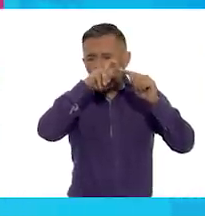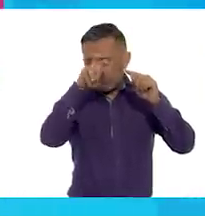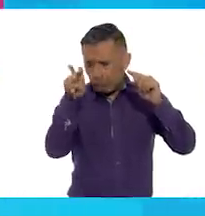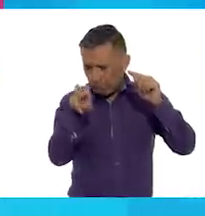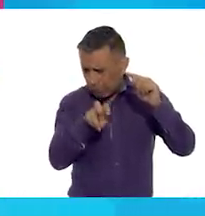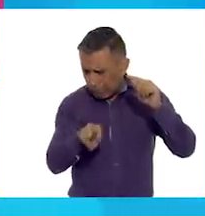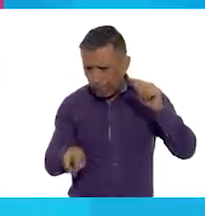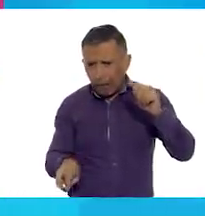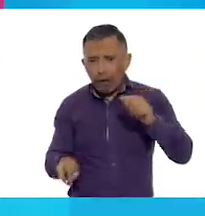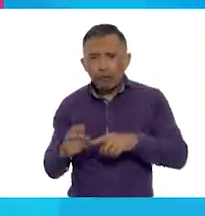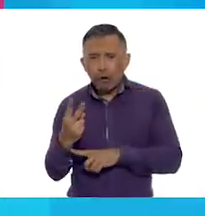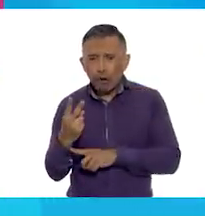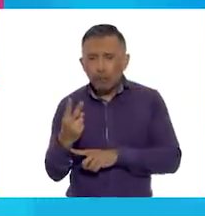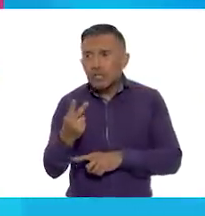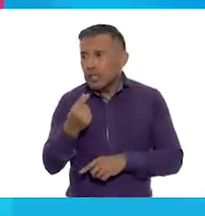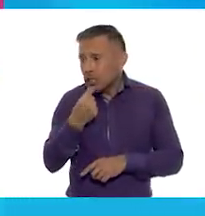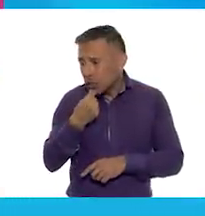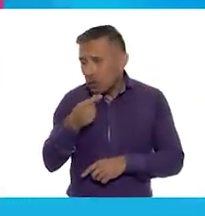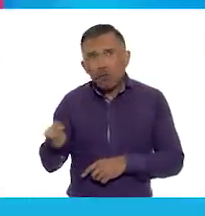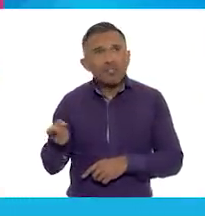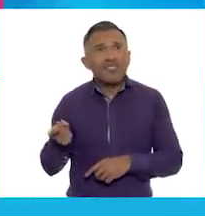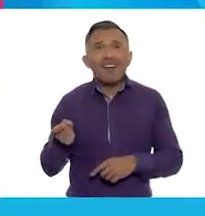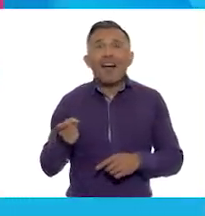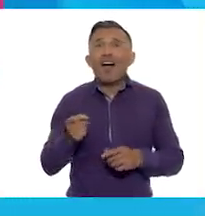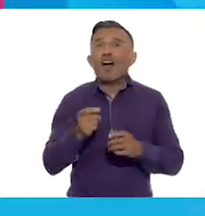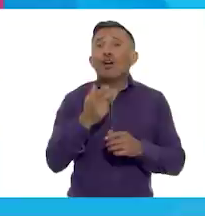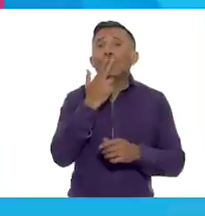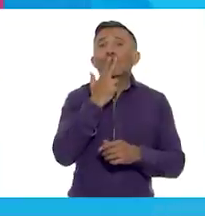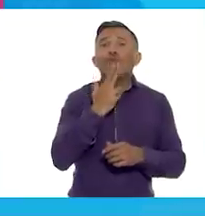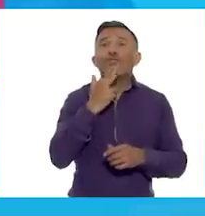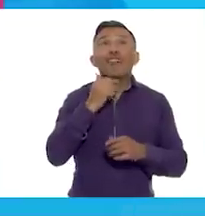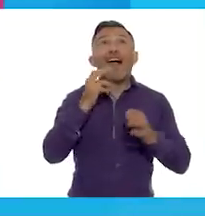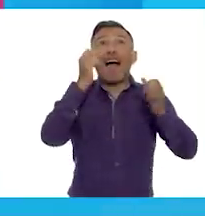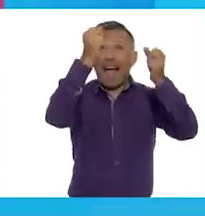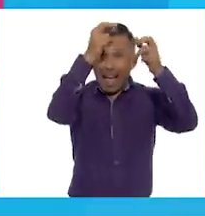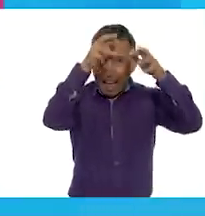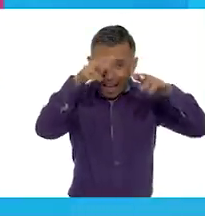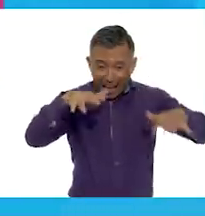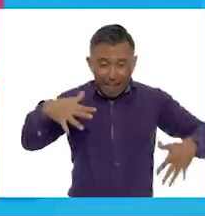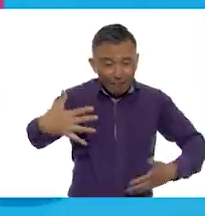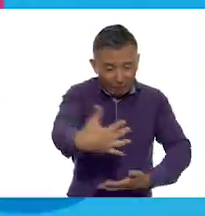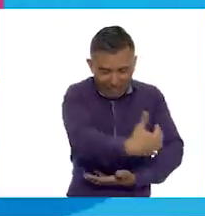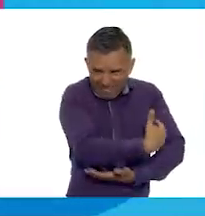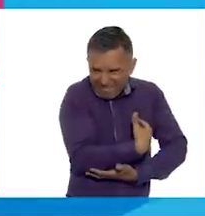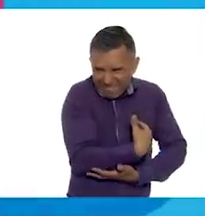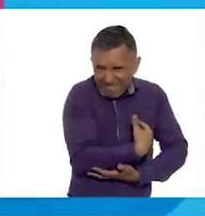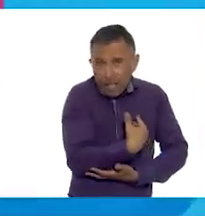vemos a los mismos niños con todos los dulces y a la niña llorando.